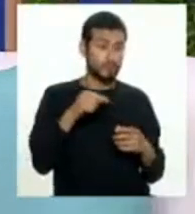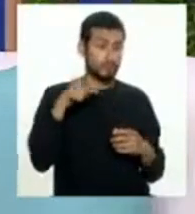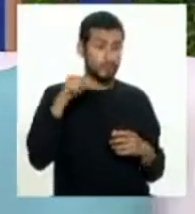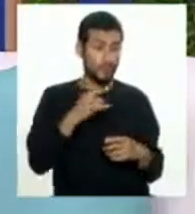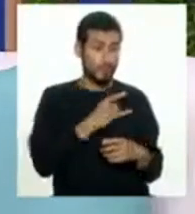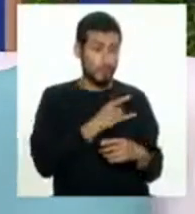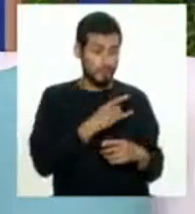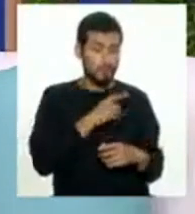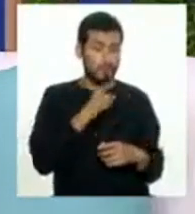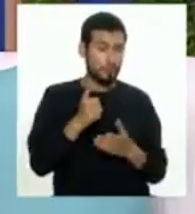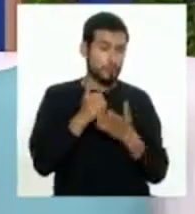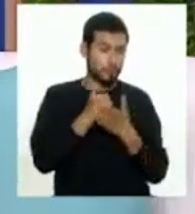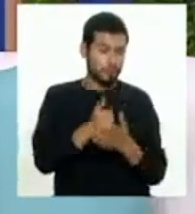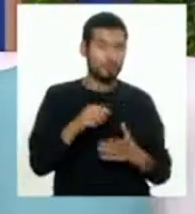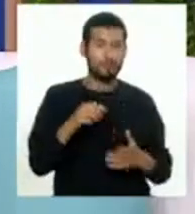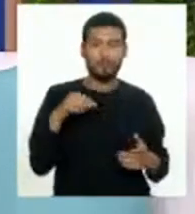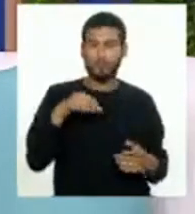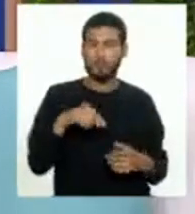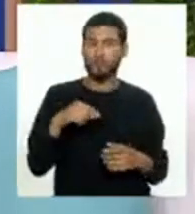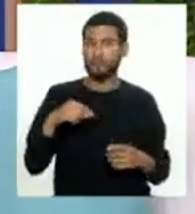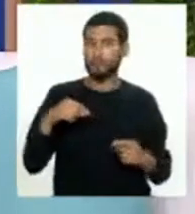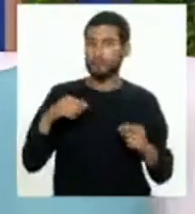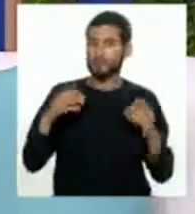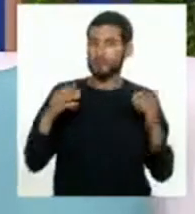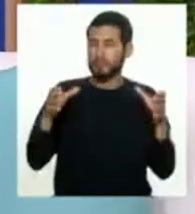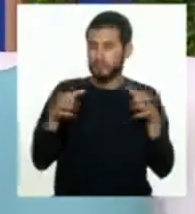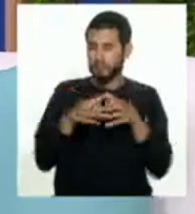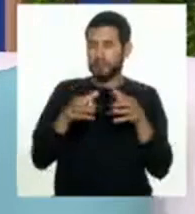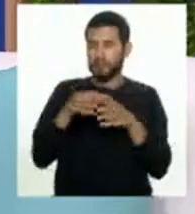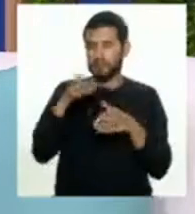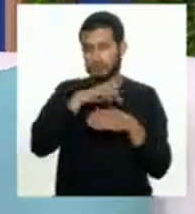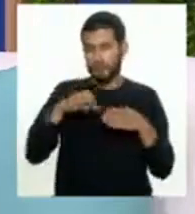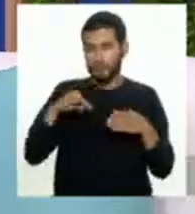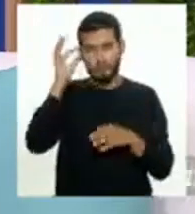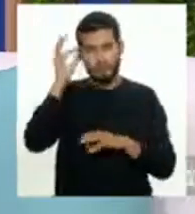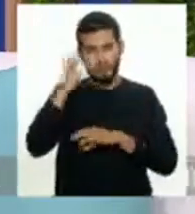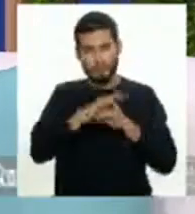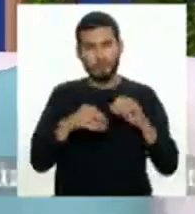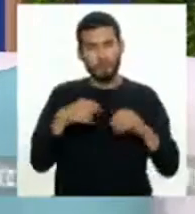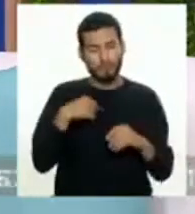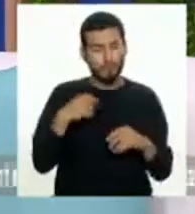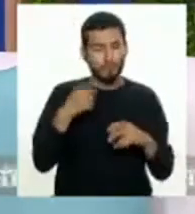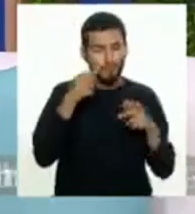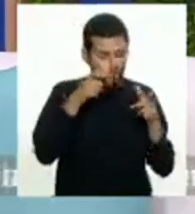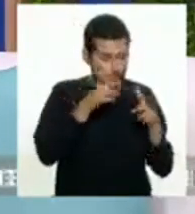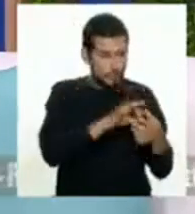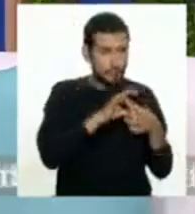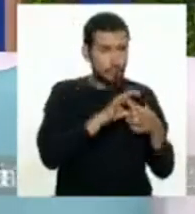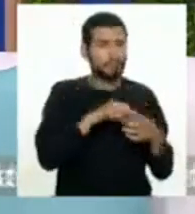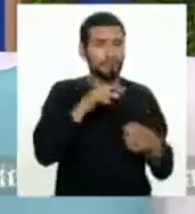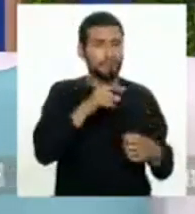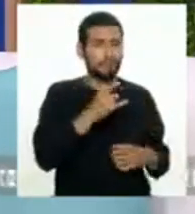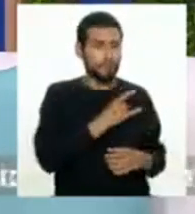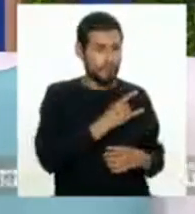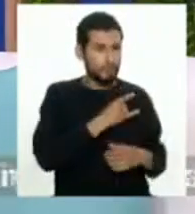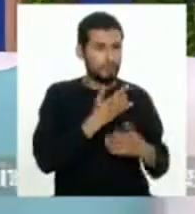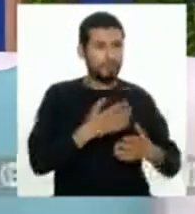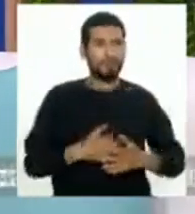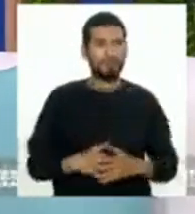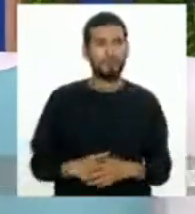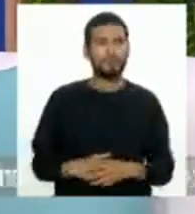universidades. Por ejemplo, nosotros también como colegio profesional nos vinculamos mucho con las universidades, ¿no?